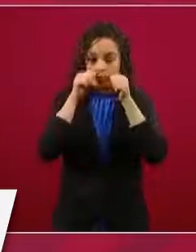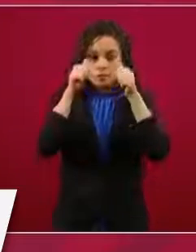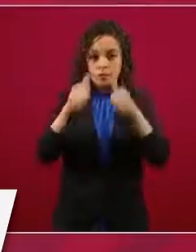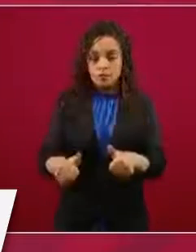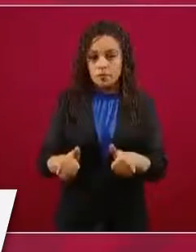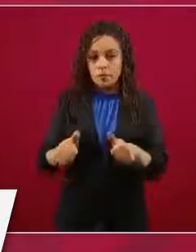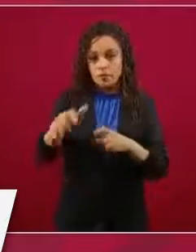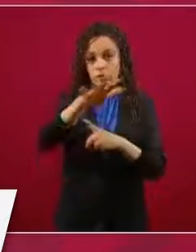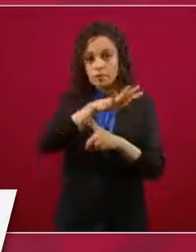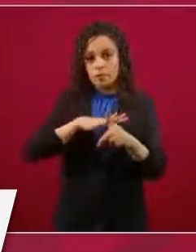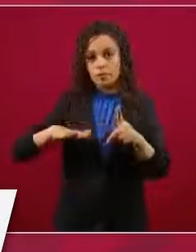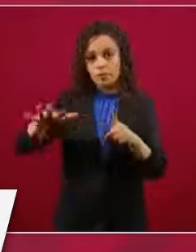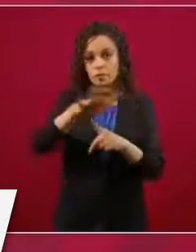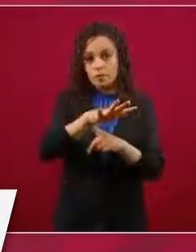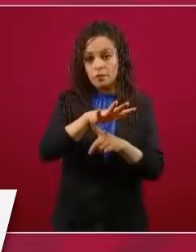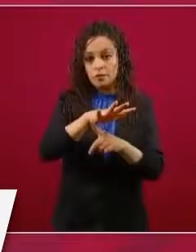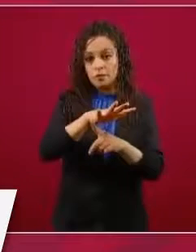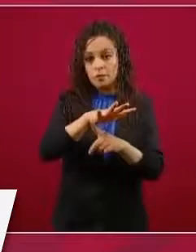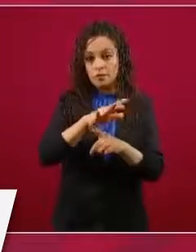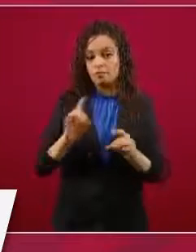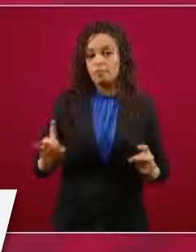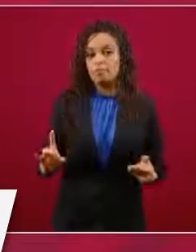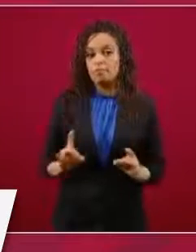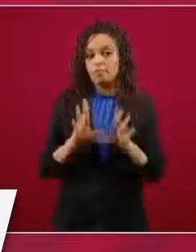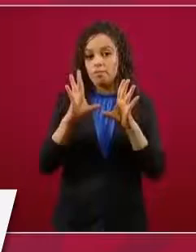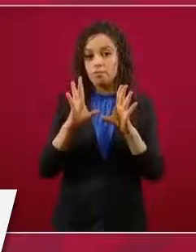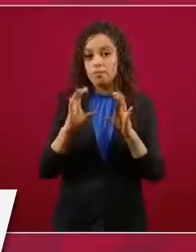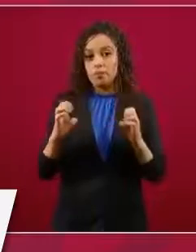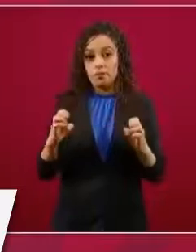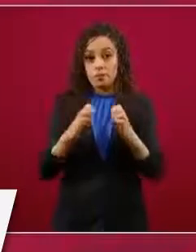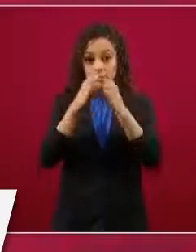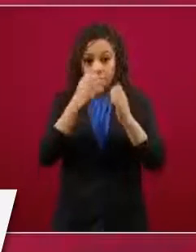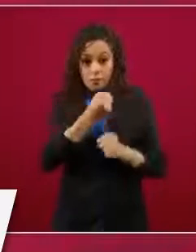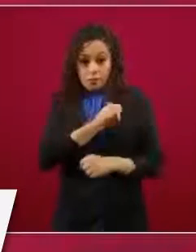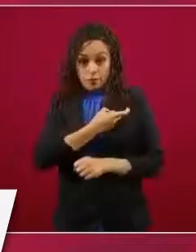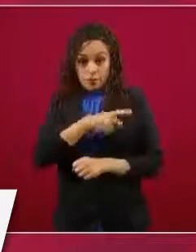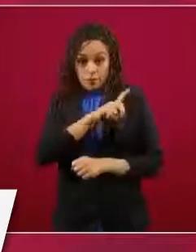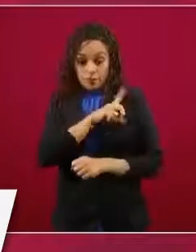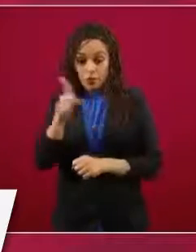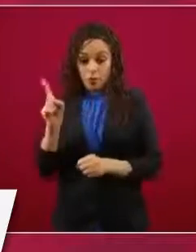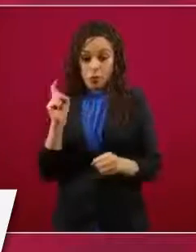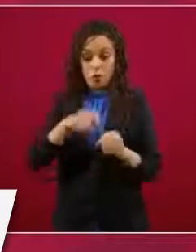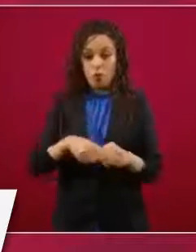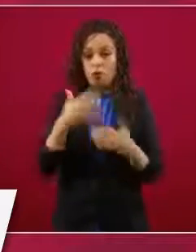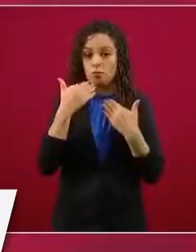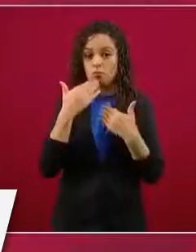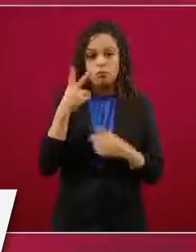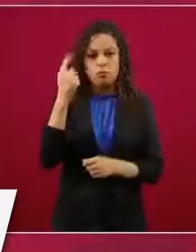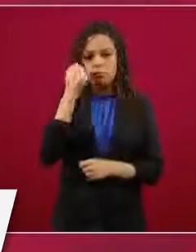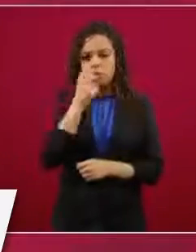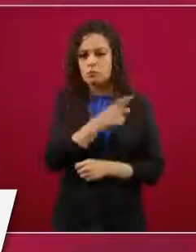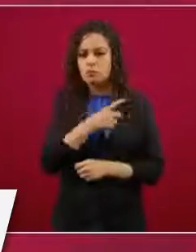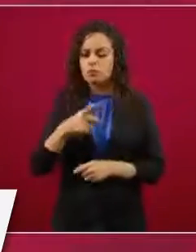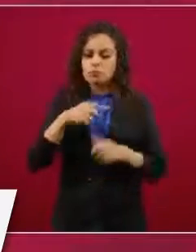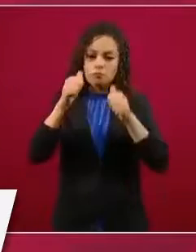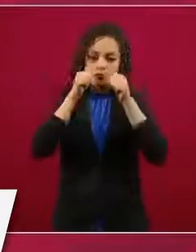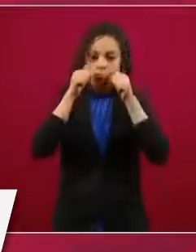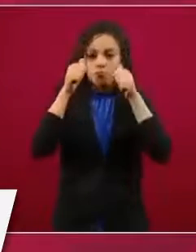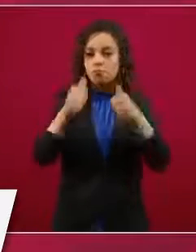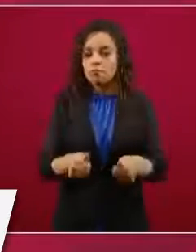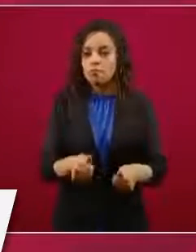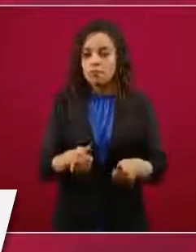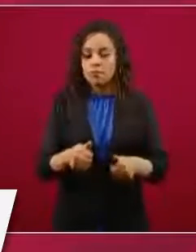población no derechohabiente en situaciones de emergencia. Pero este no es un tema solamente legal, no es un tema